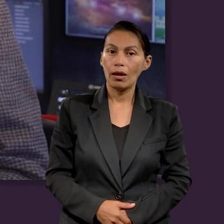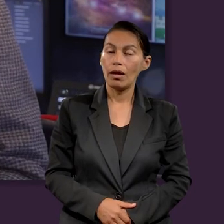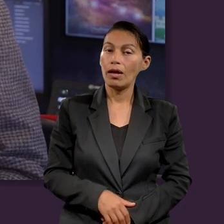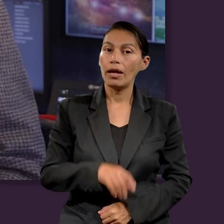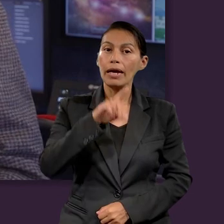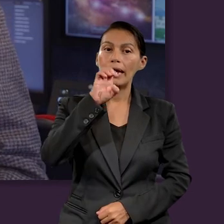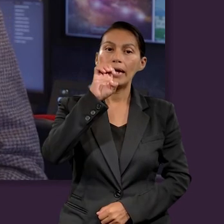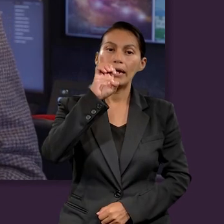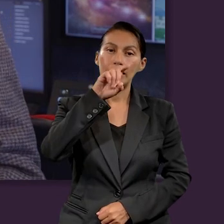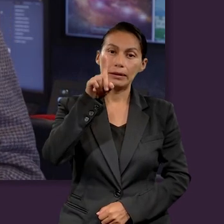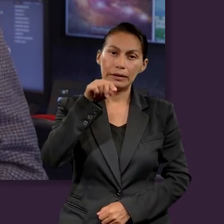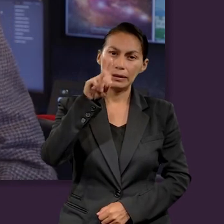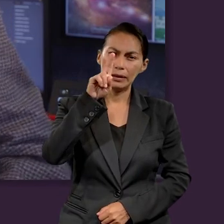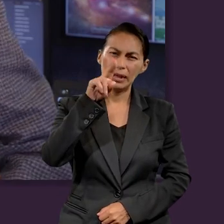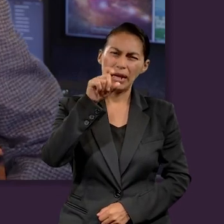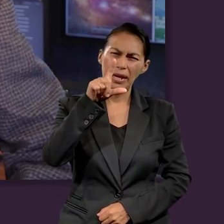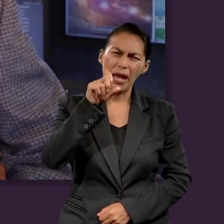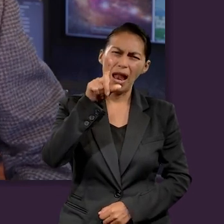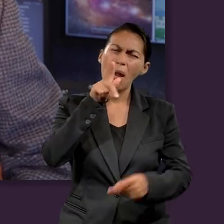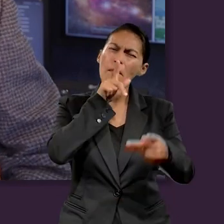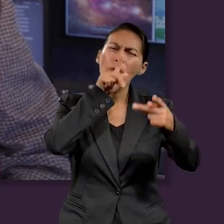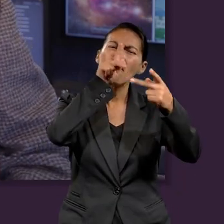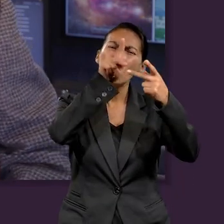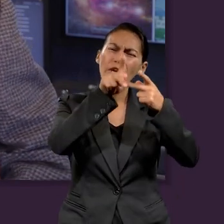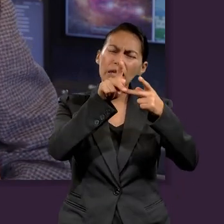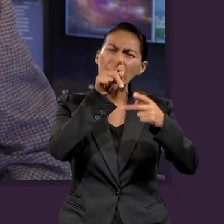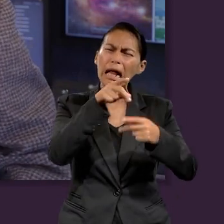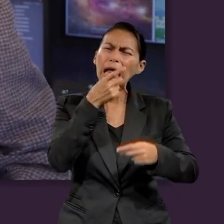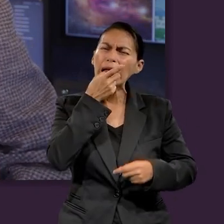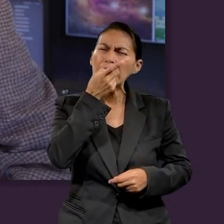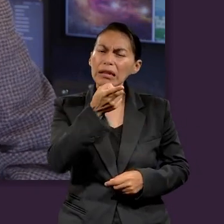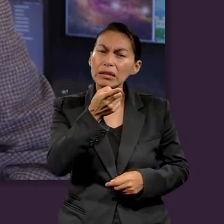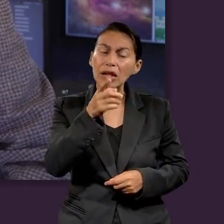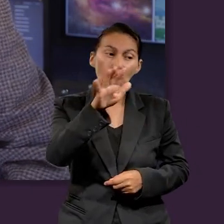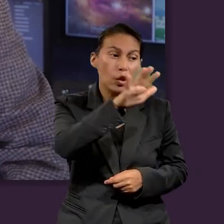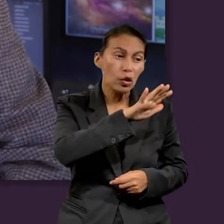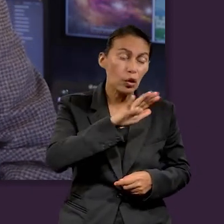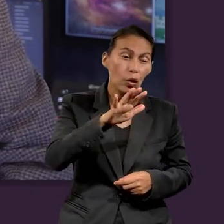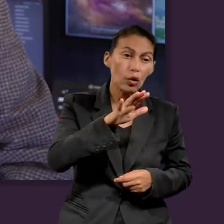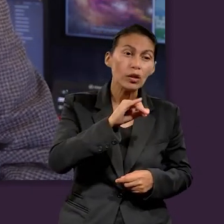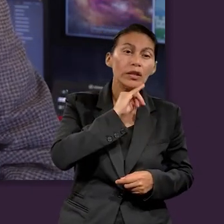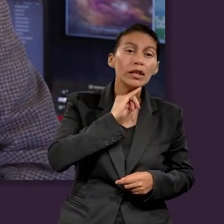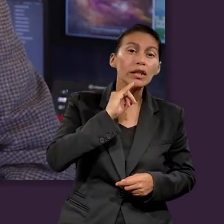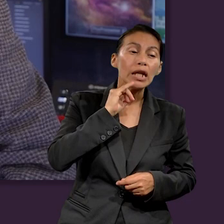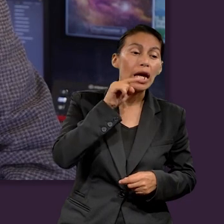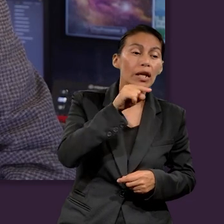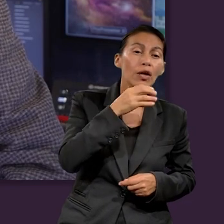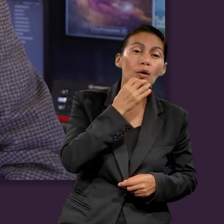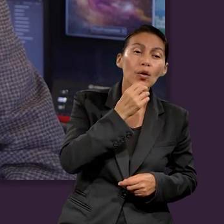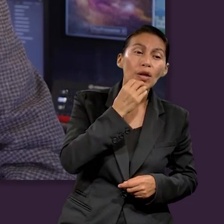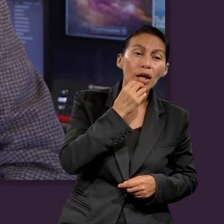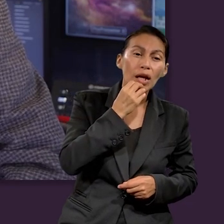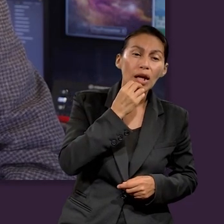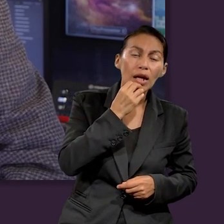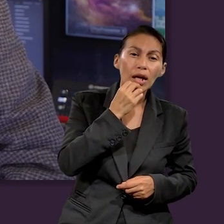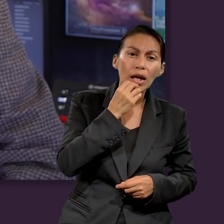El profeta Ezequiel señala que los israelitas y Judá